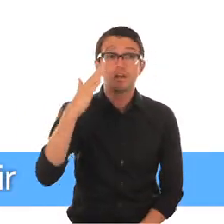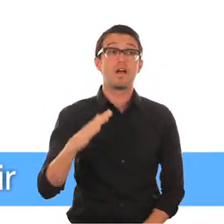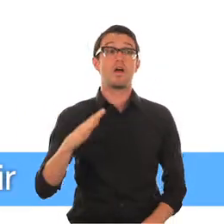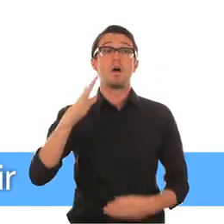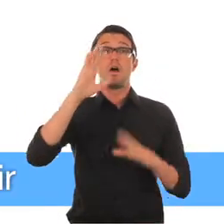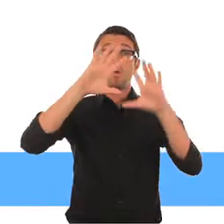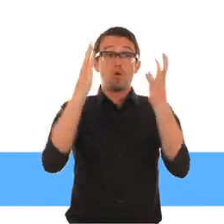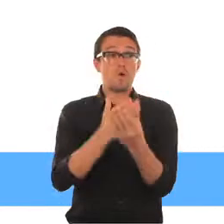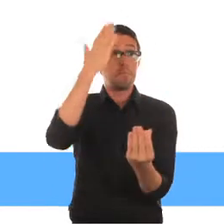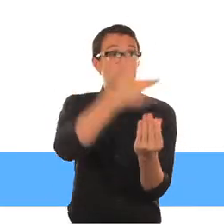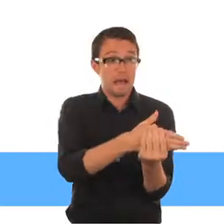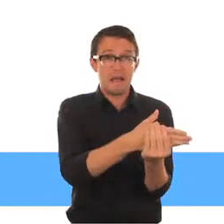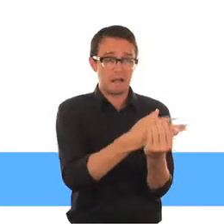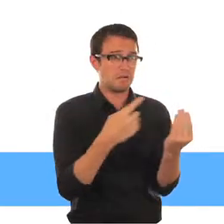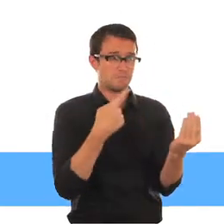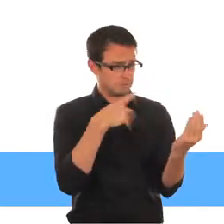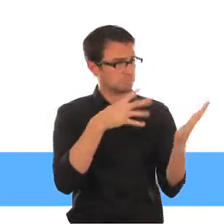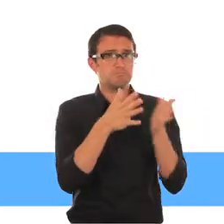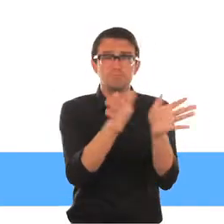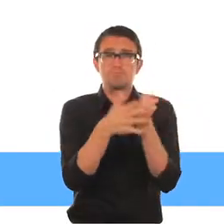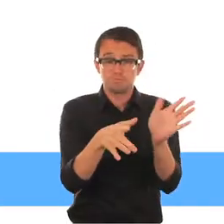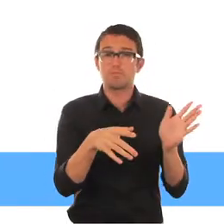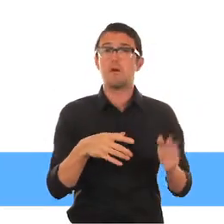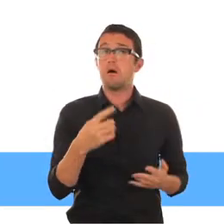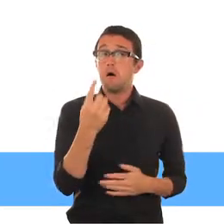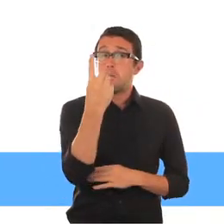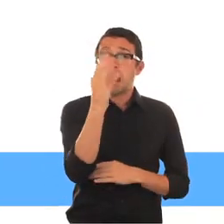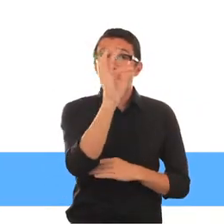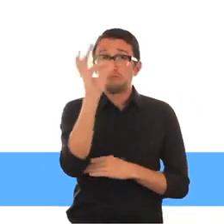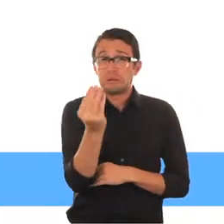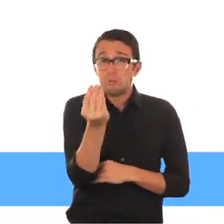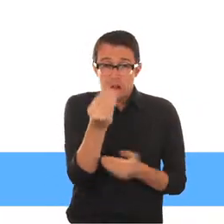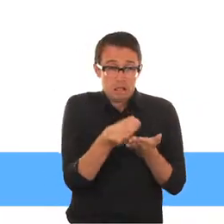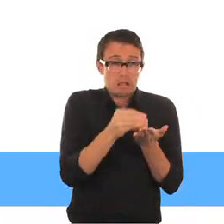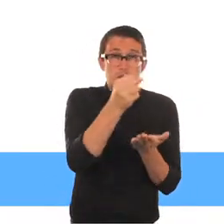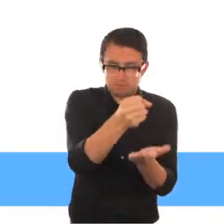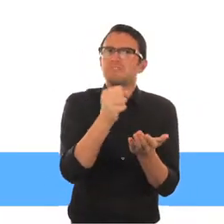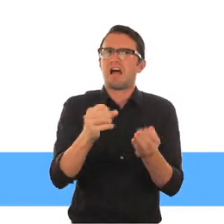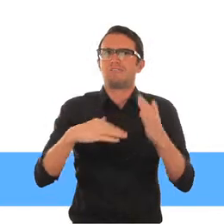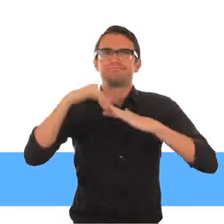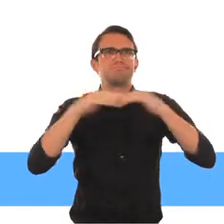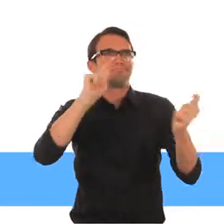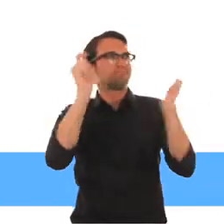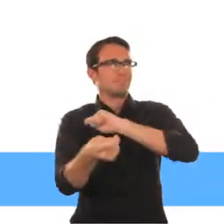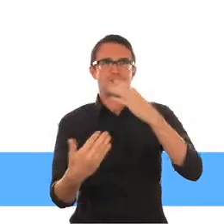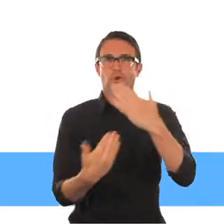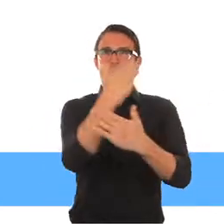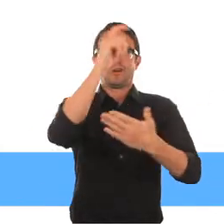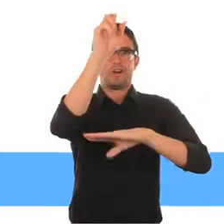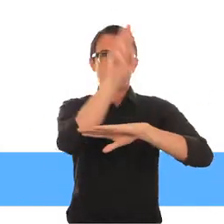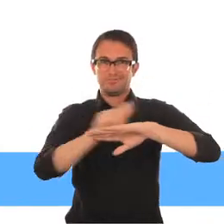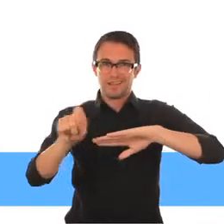Mundial construir infraestructura accesible e inclusiva solo costaría cerca de un por ciento más si se incluyera en la etapa de diseño? Sin